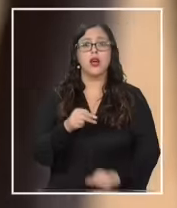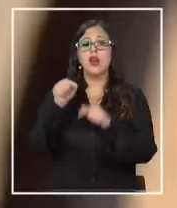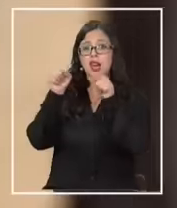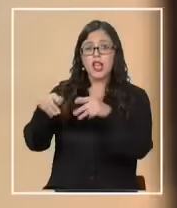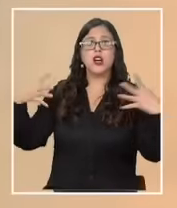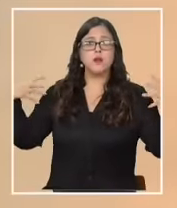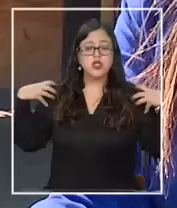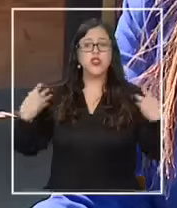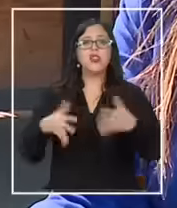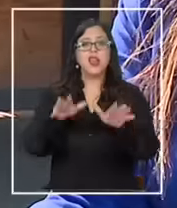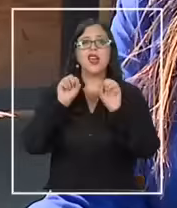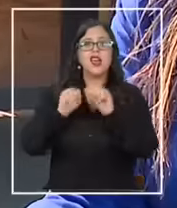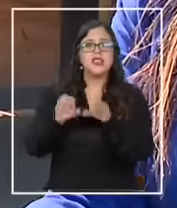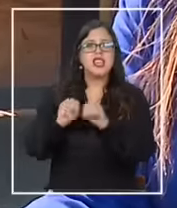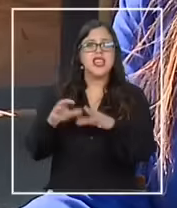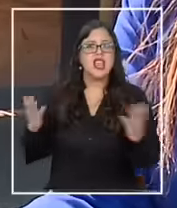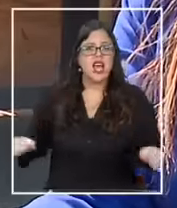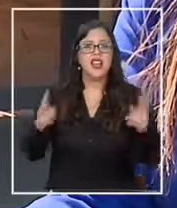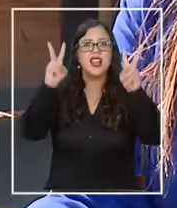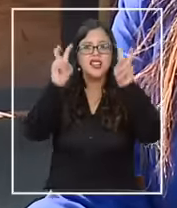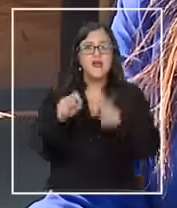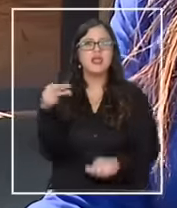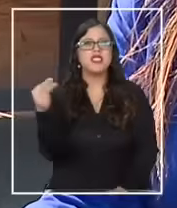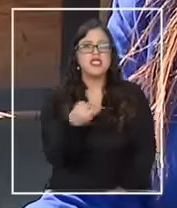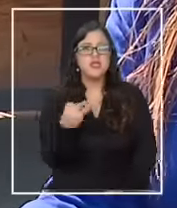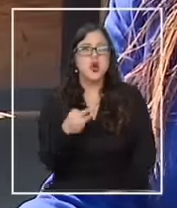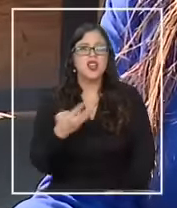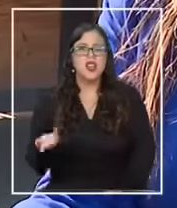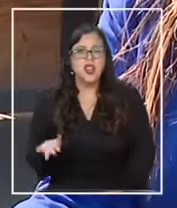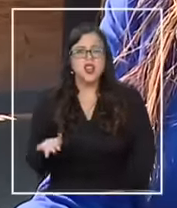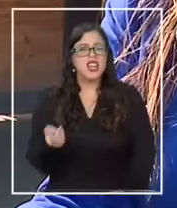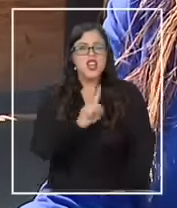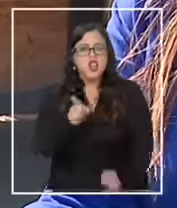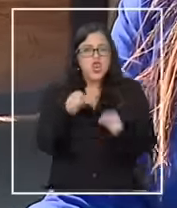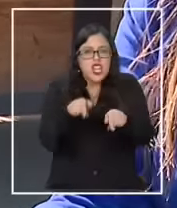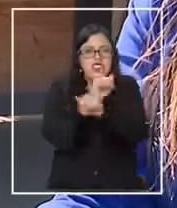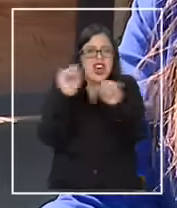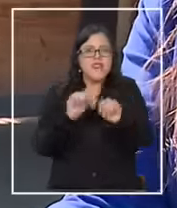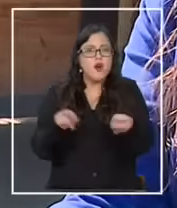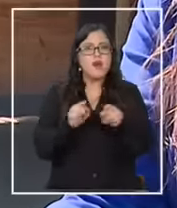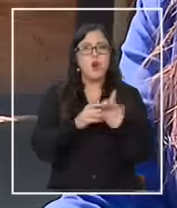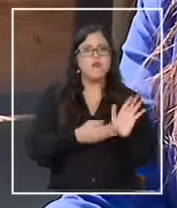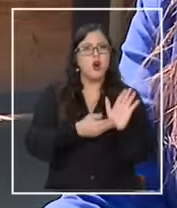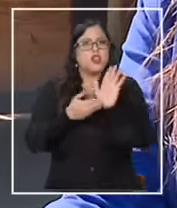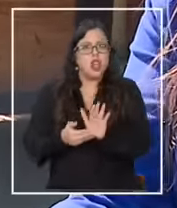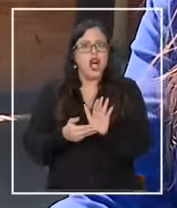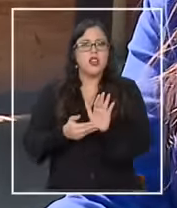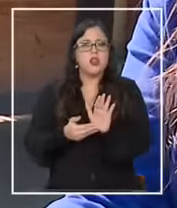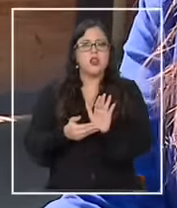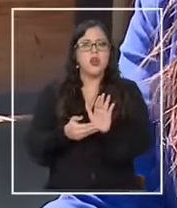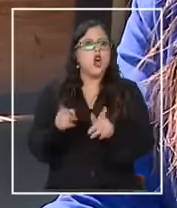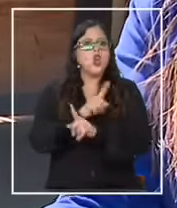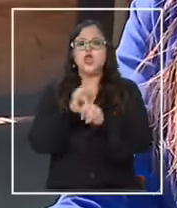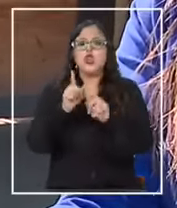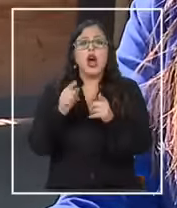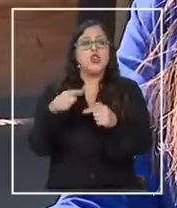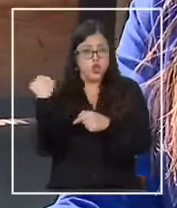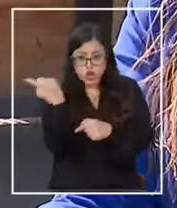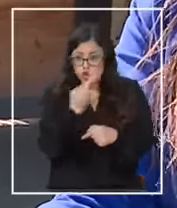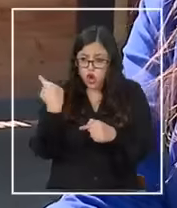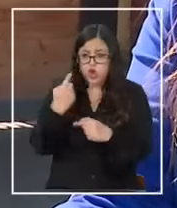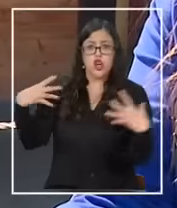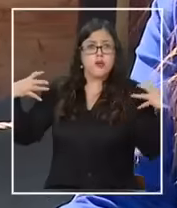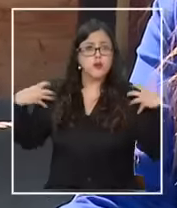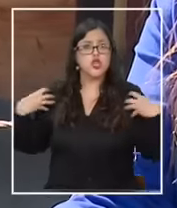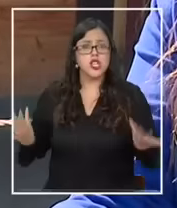responsabilidad de enseñarles acerca de la sexualidad y no de esta forma así tan explícita a los niños nos la deben dejar a nosotros y